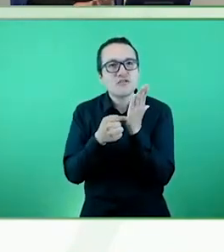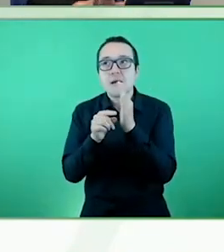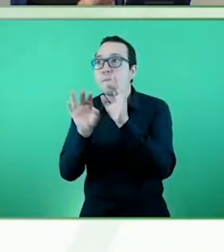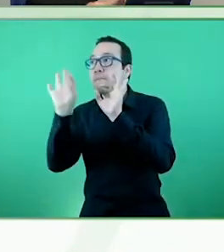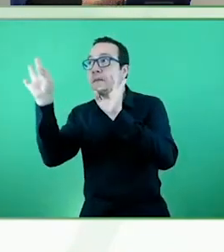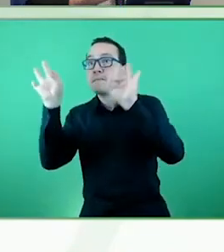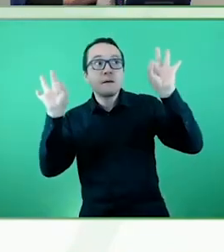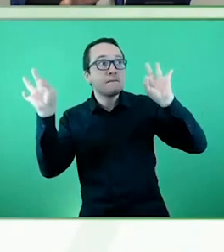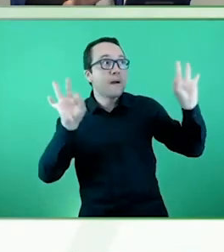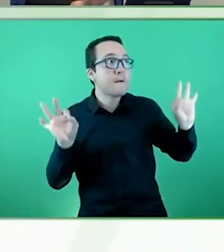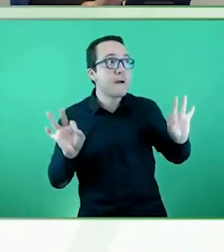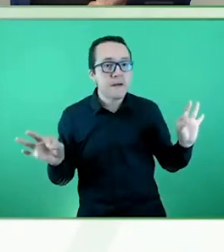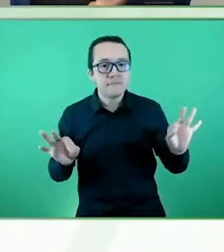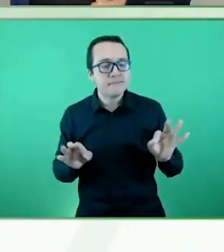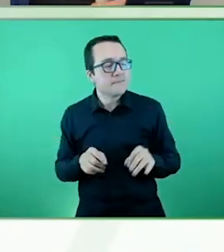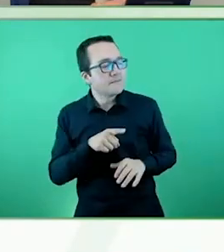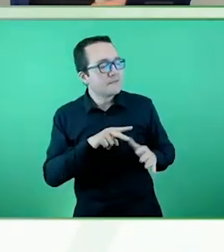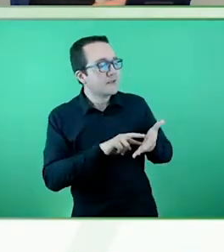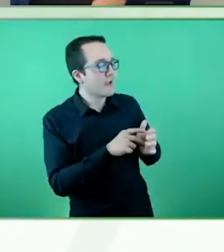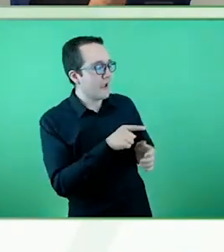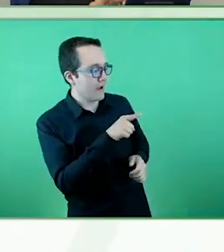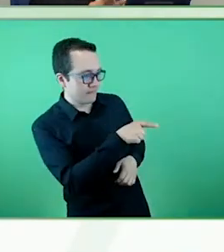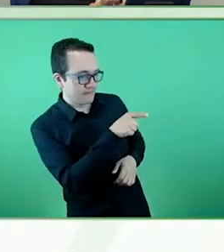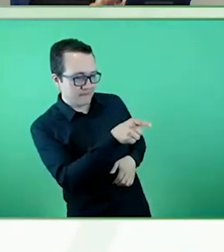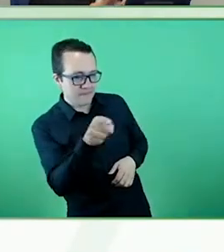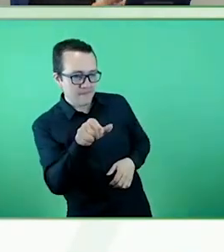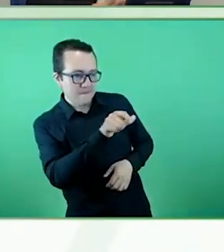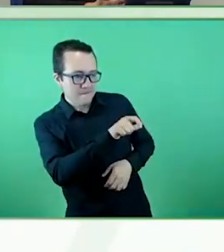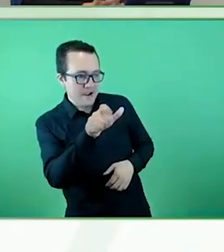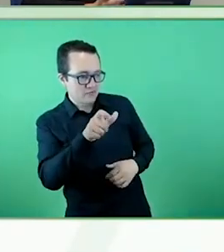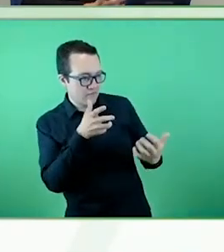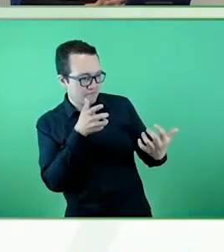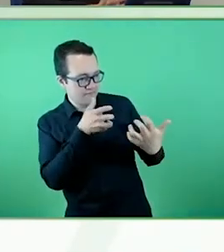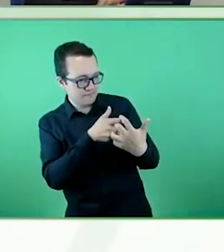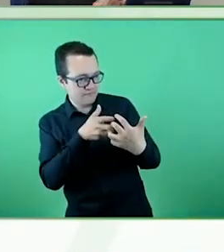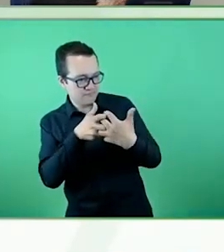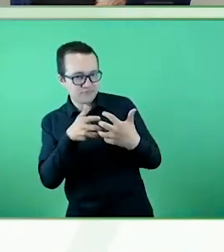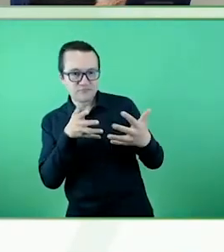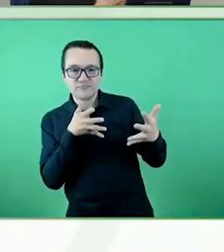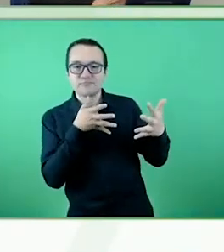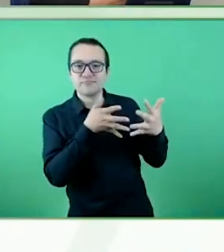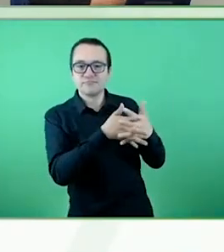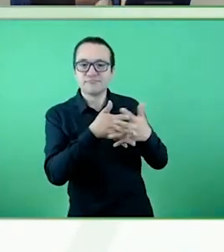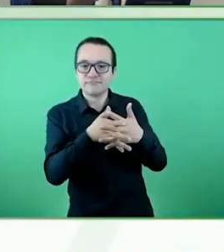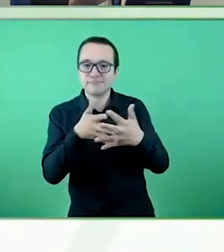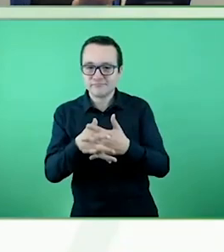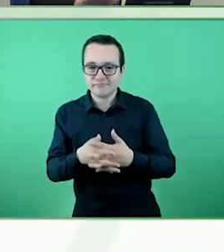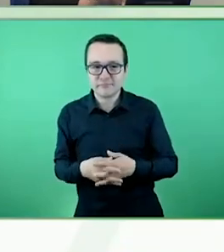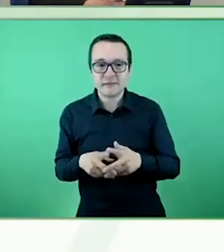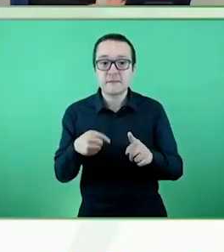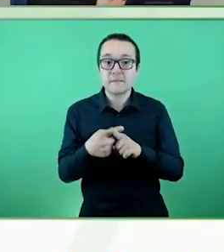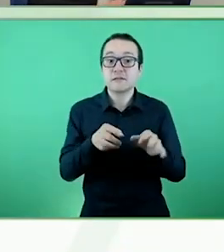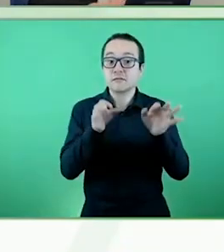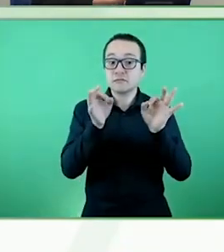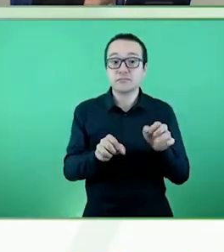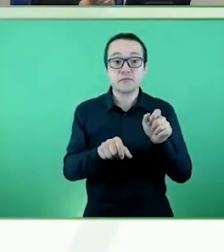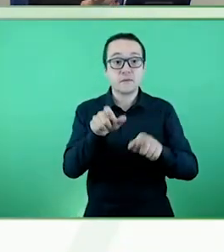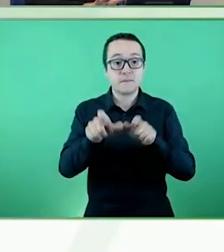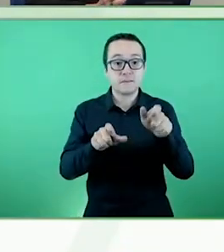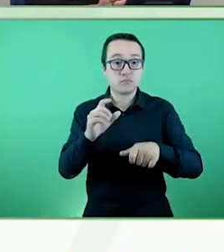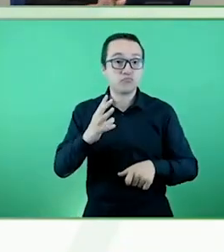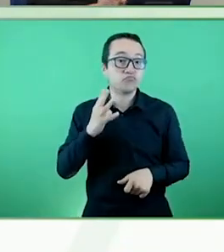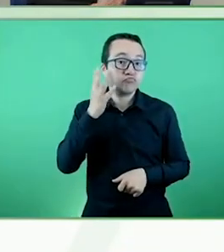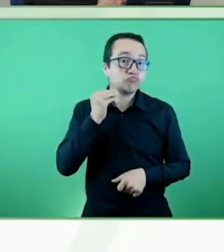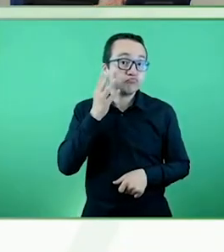individual a las necesidades de cada persona. También valora mucho la experiencia de los profesionales, ¿no? Gumban tiene una trayectoria de más de